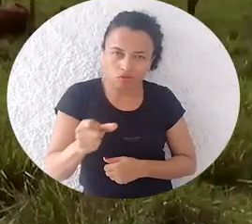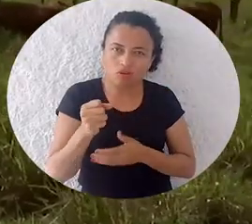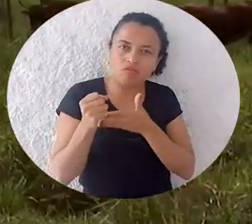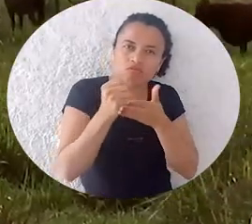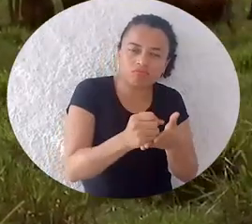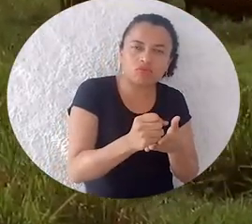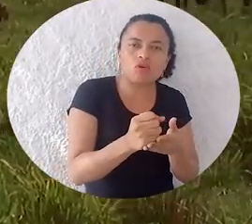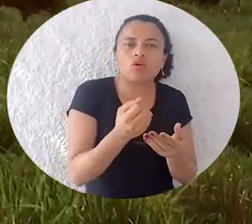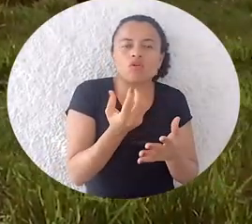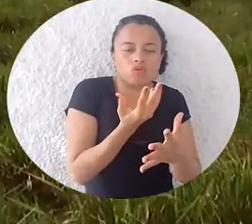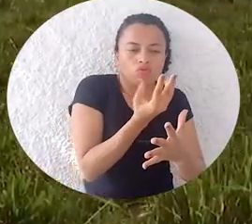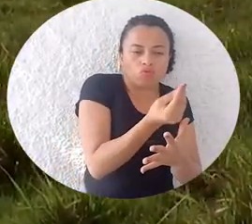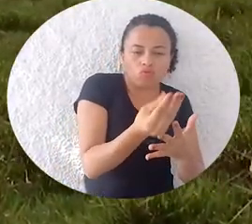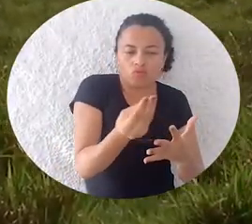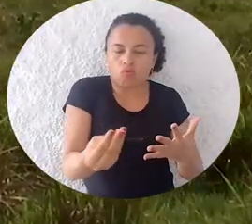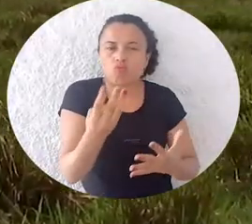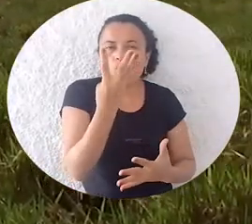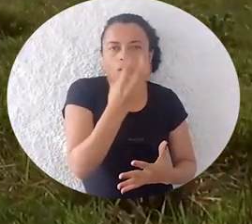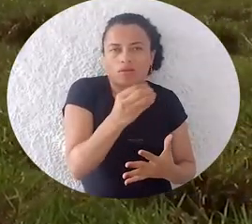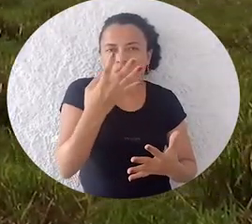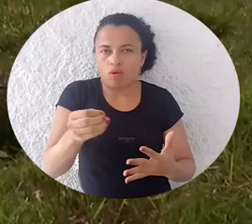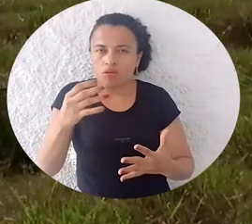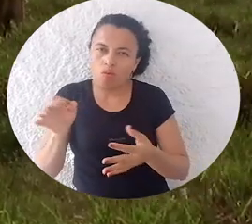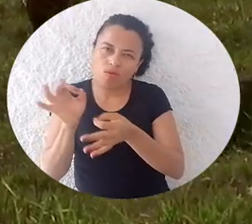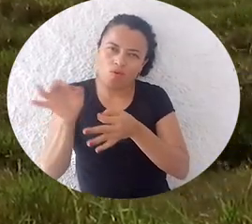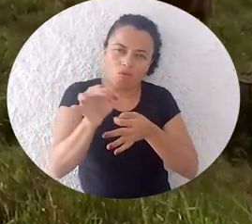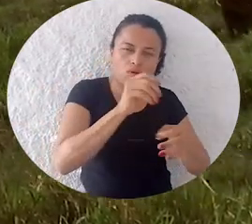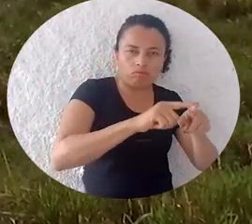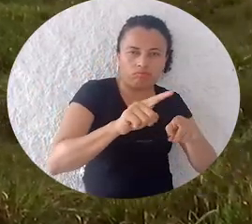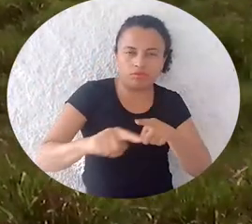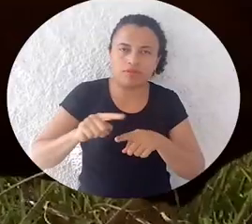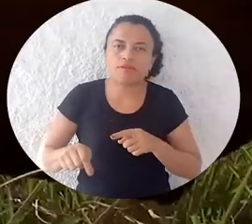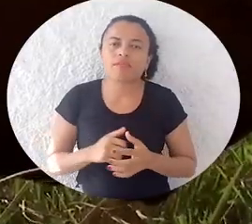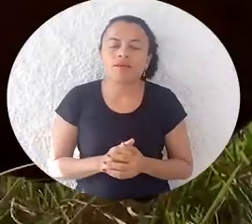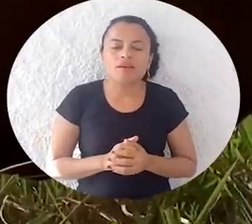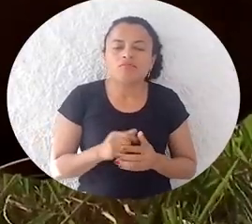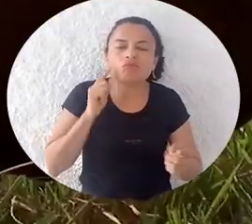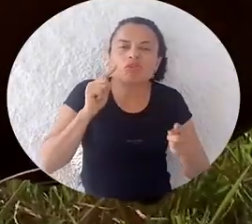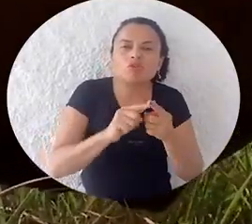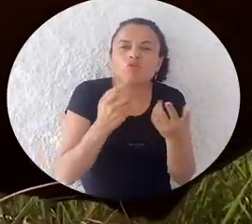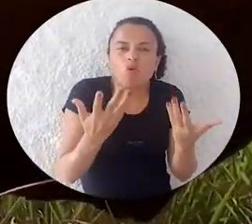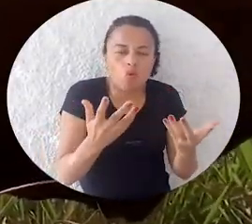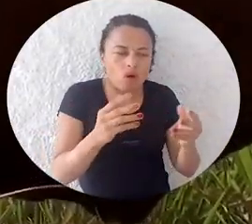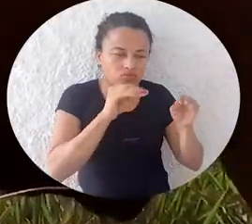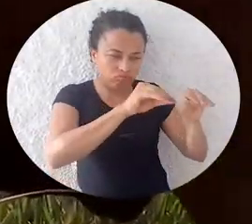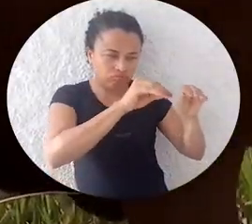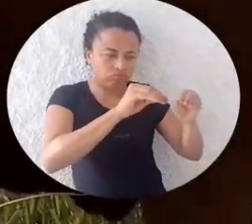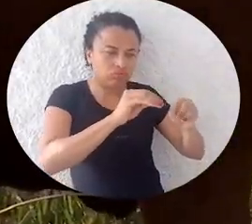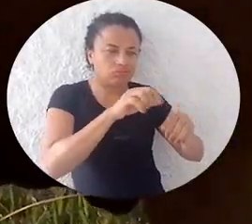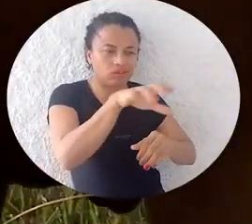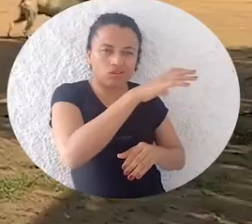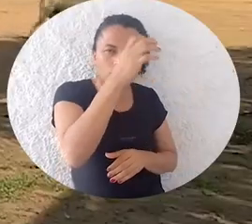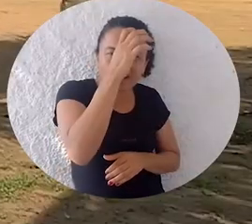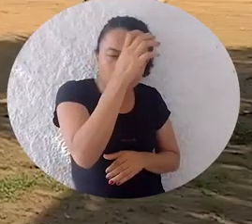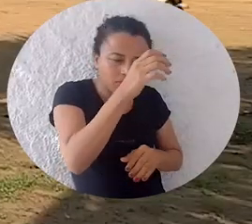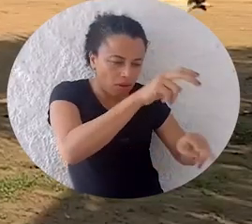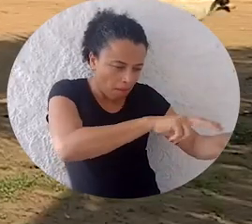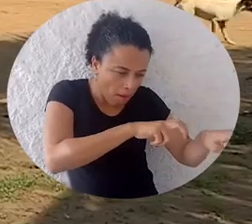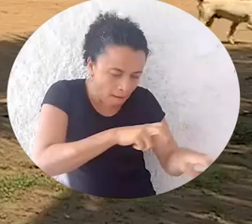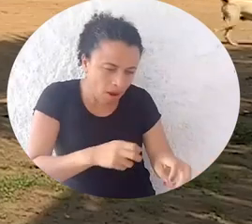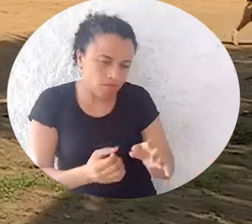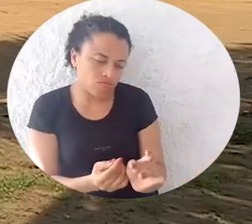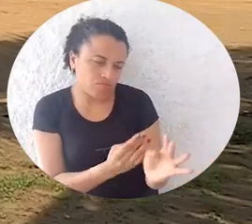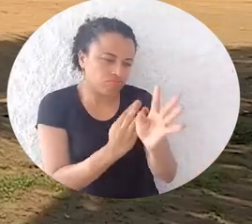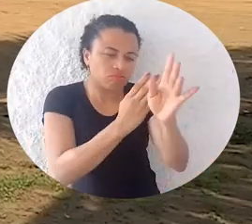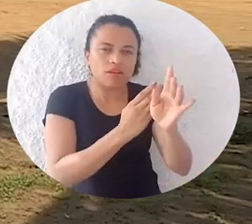con 40 en cada municipio. Realmente un proyecto de fortalecimiento de las capacidades productivas a través de la implementación de